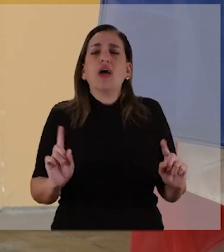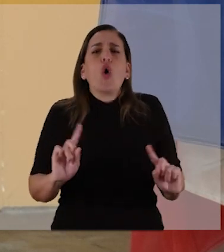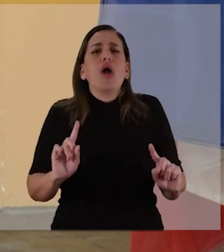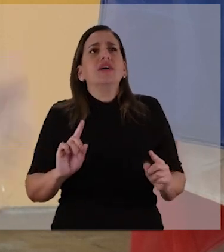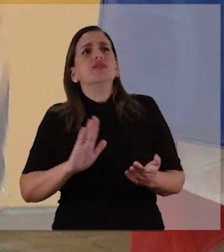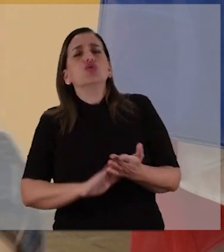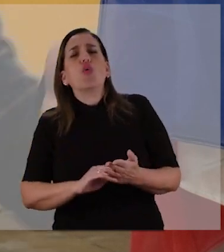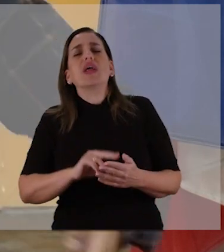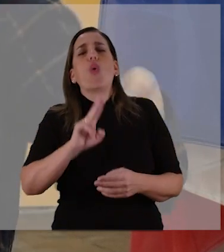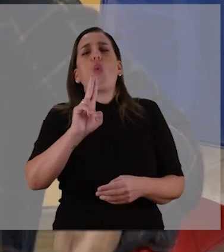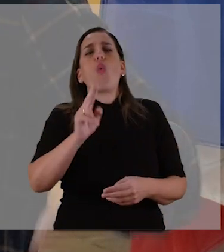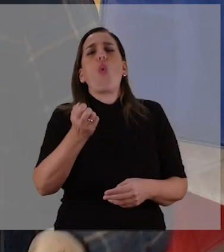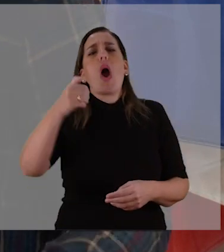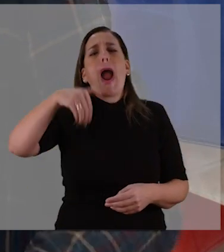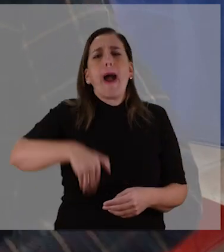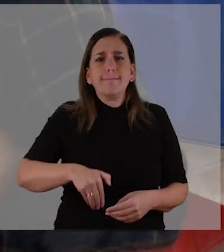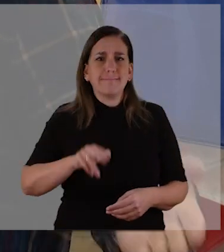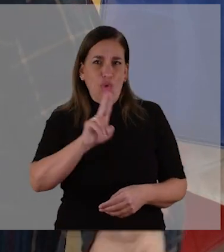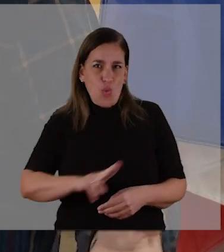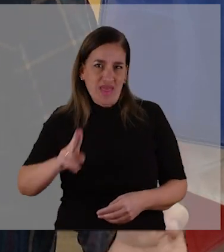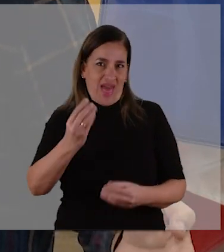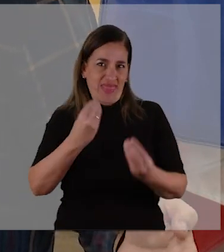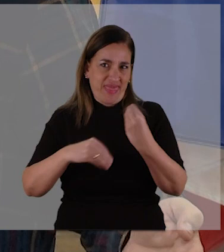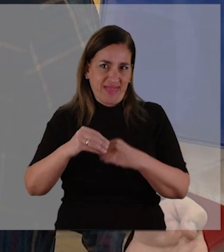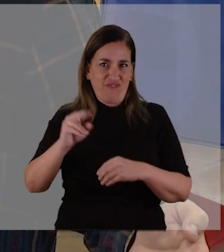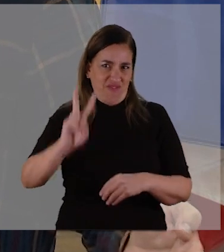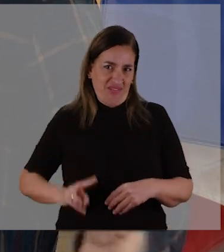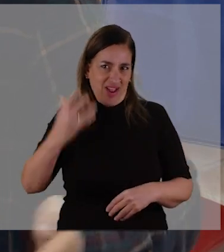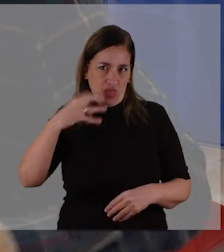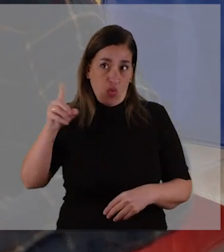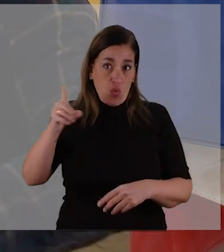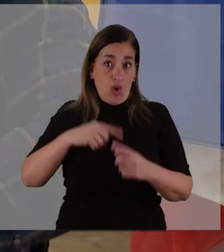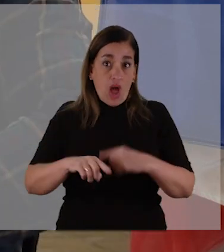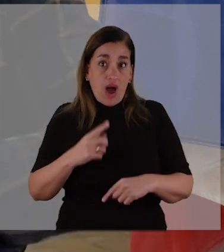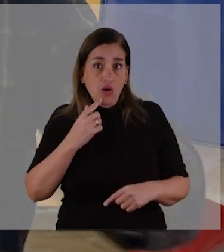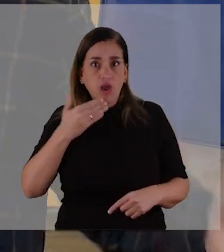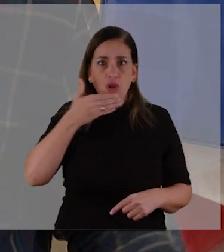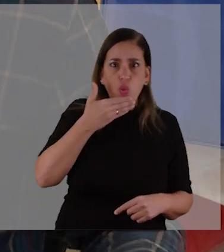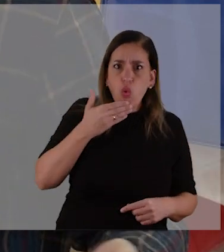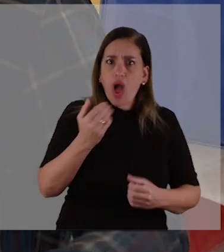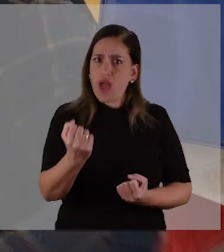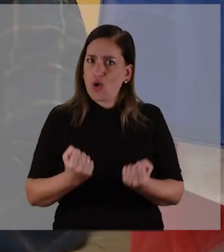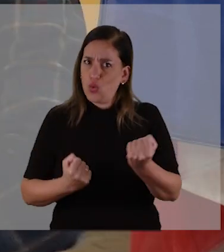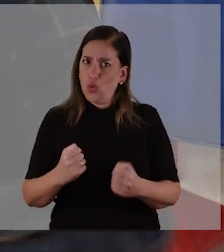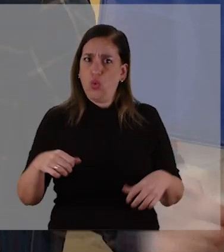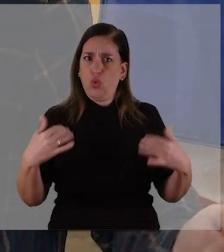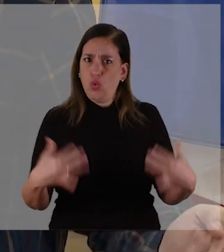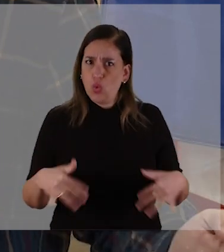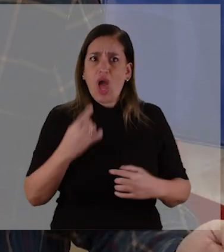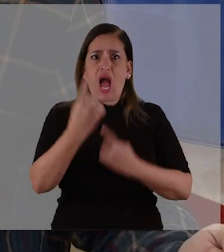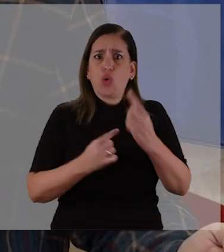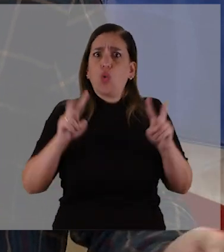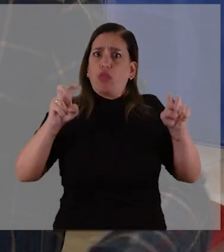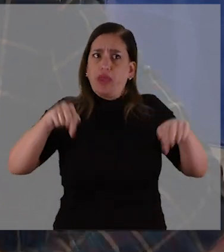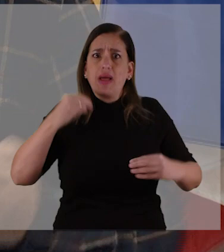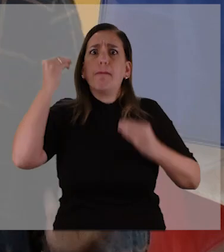algunas cosas. No voy a hablar de la UAM. Estamos embarcados. Ahora hay una incertidumbre enorme, económica enorme,